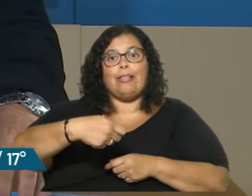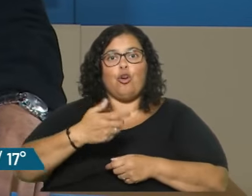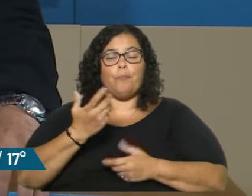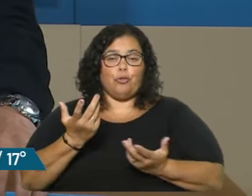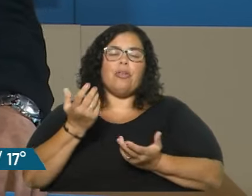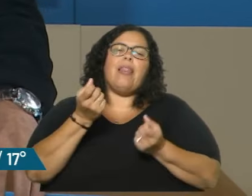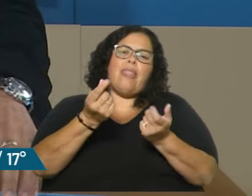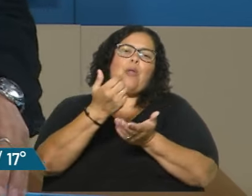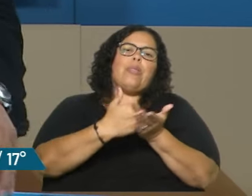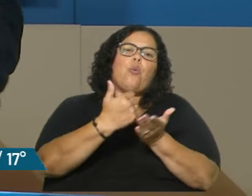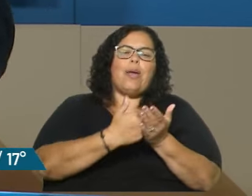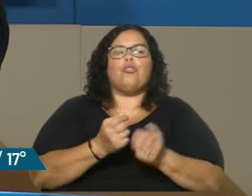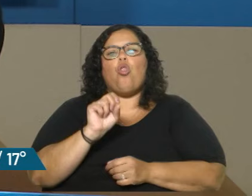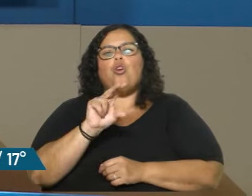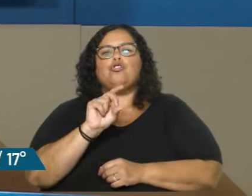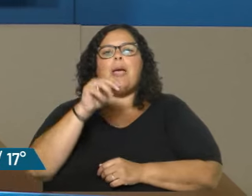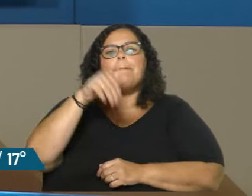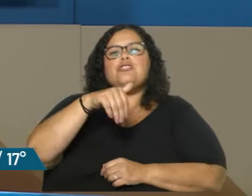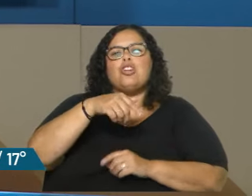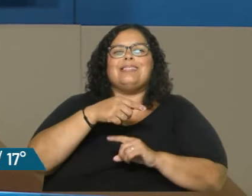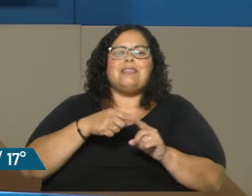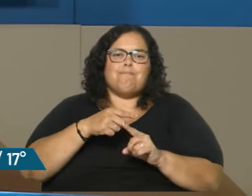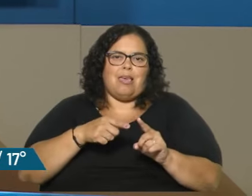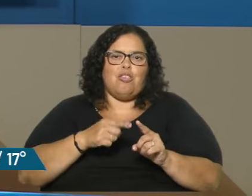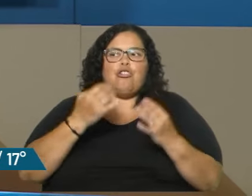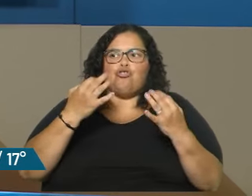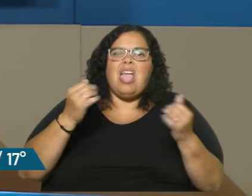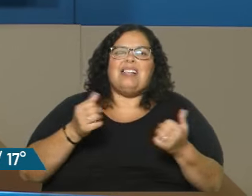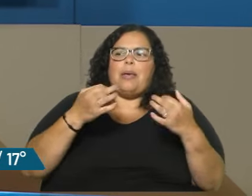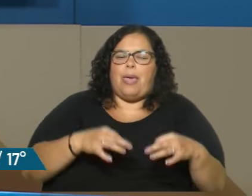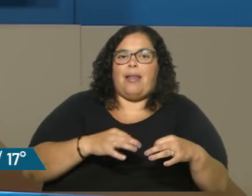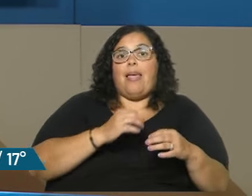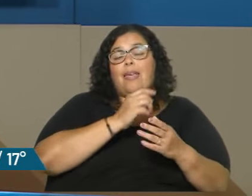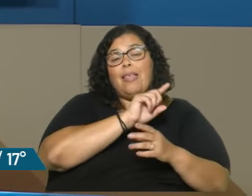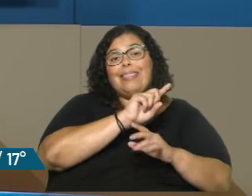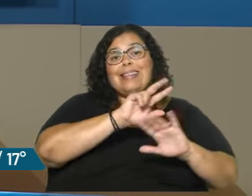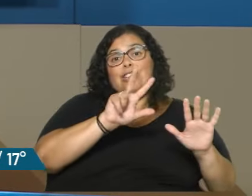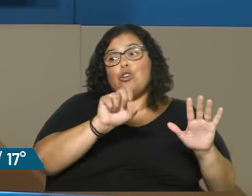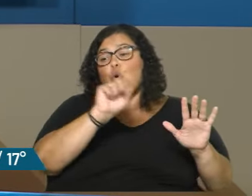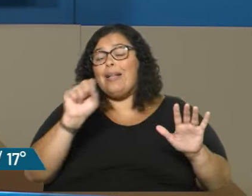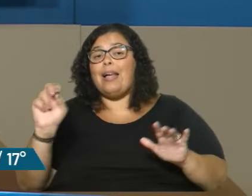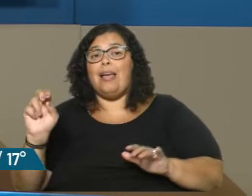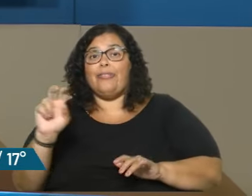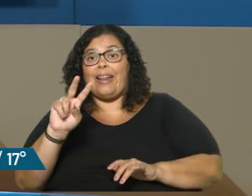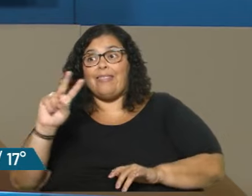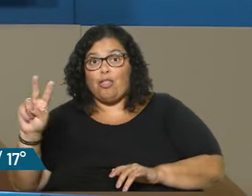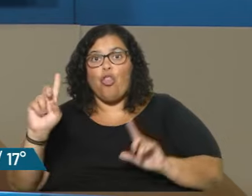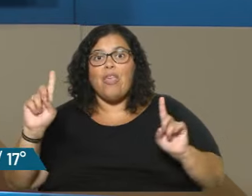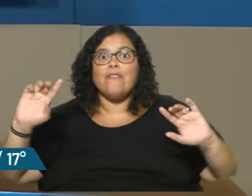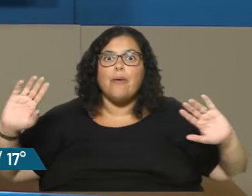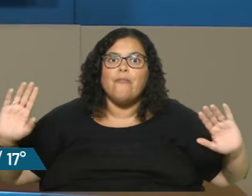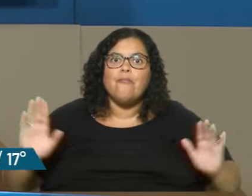millones y medio, si hacen bien los deberes, entre el 2028 y el 2032, tiene que bajar un 33% la emisión de